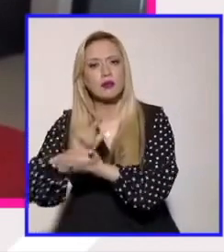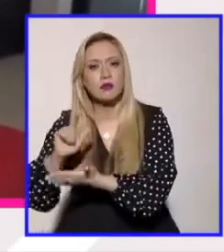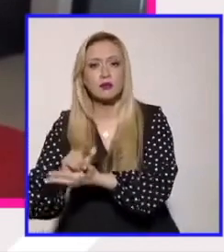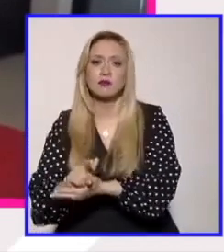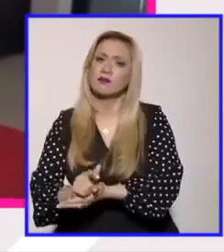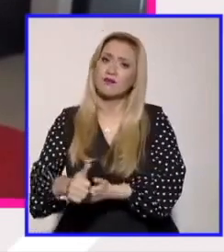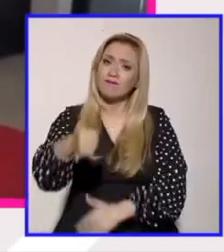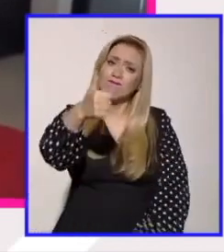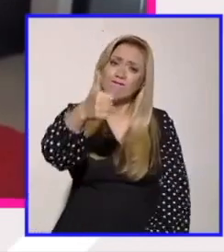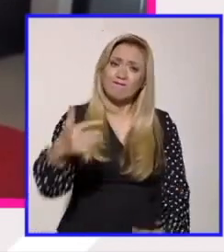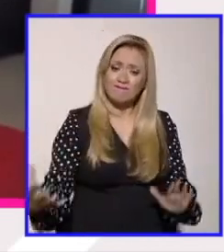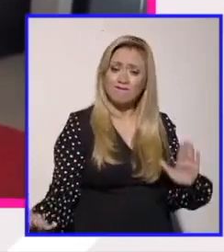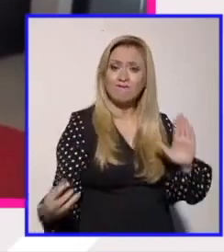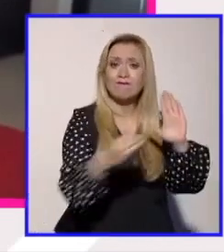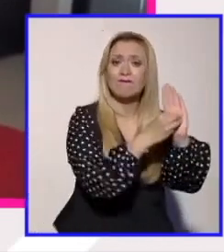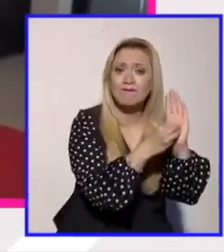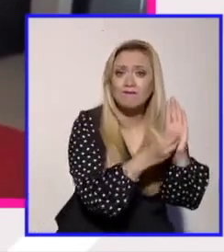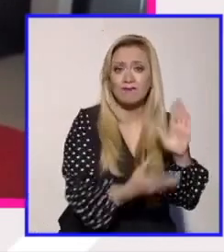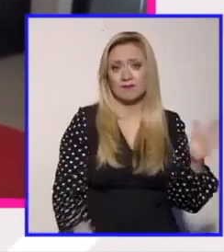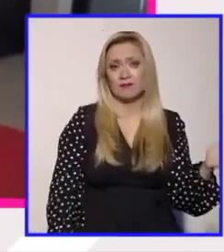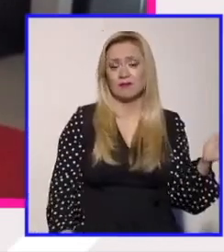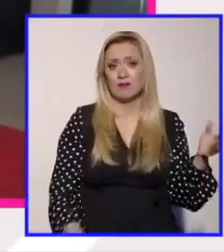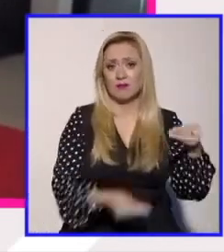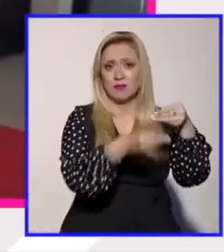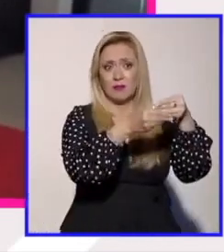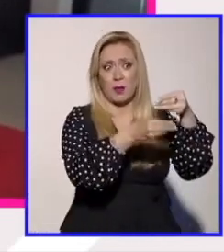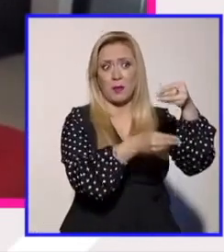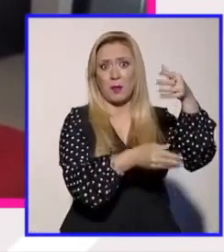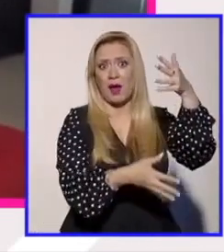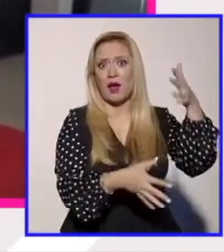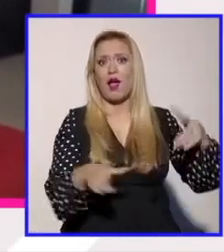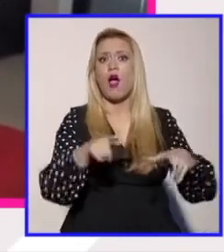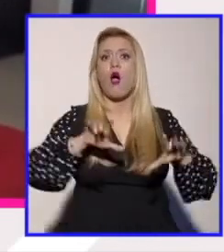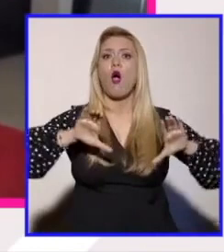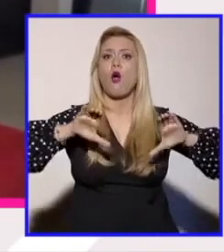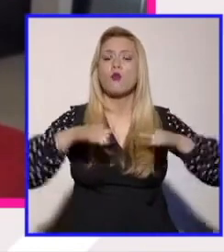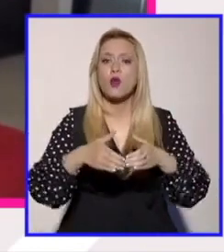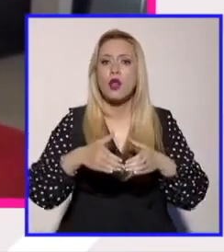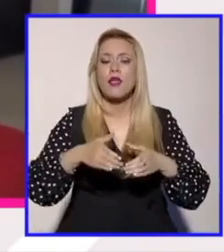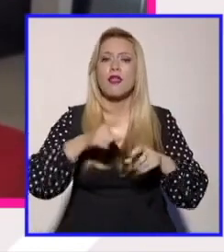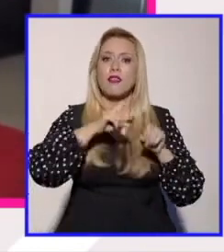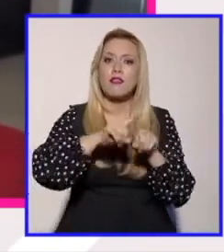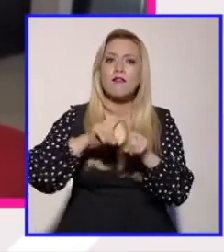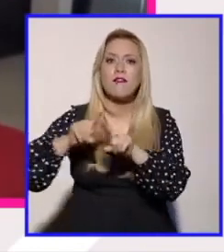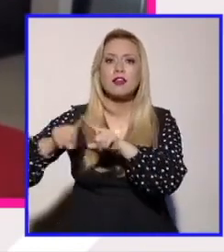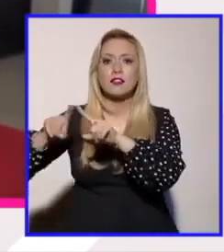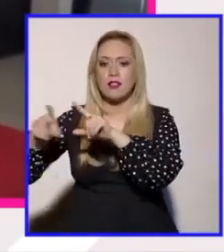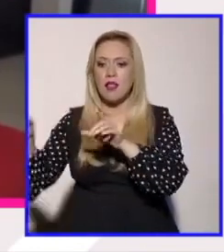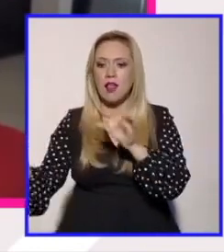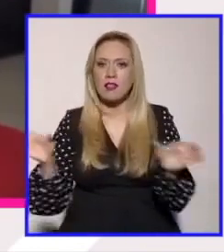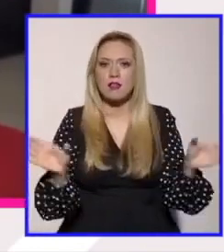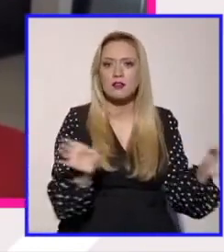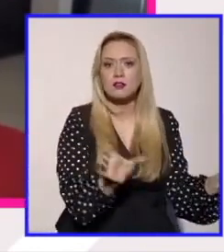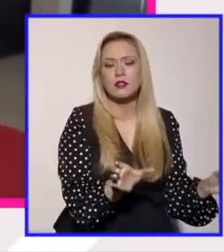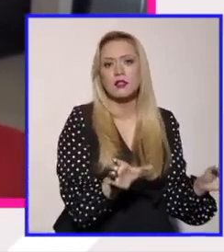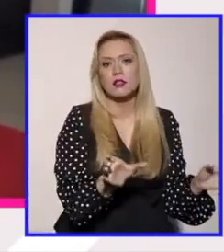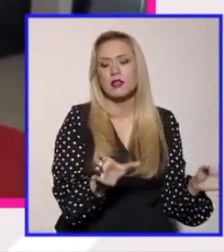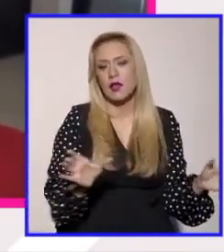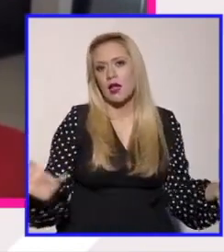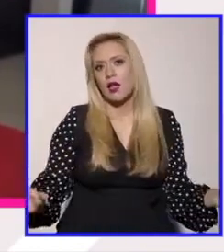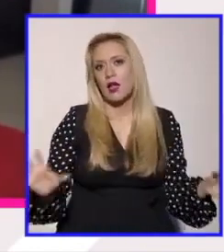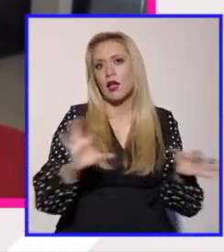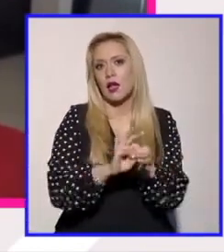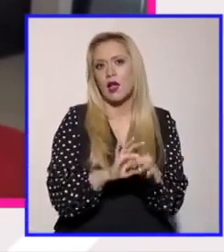exista porque es en paralelo también algo que comenzó a suceder en la comunidad de las diversidades que se relacionan con lo